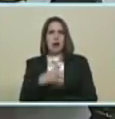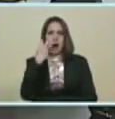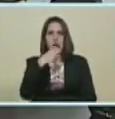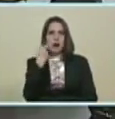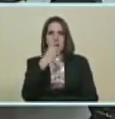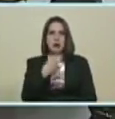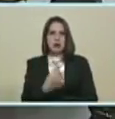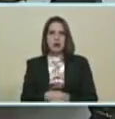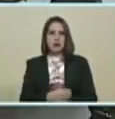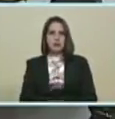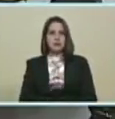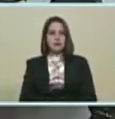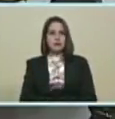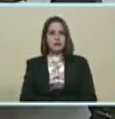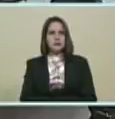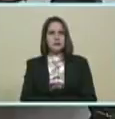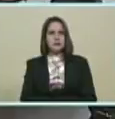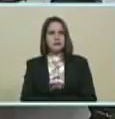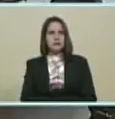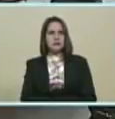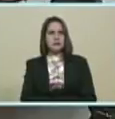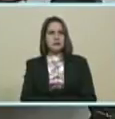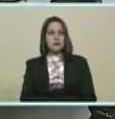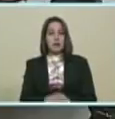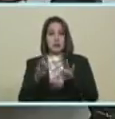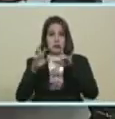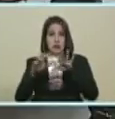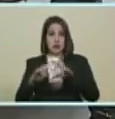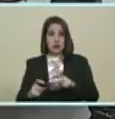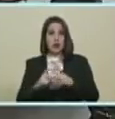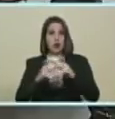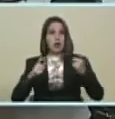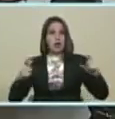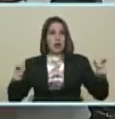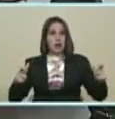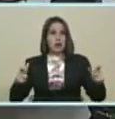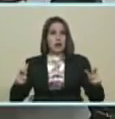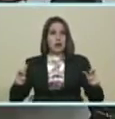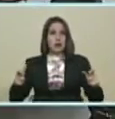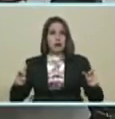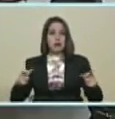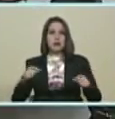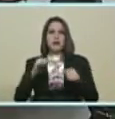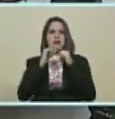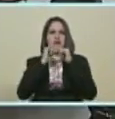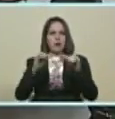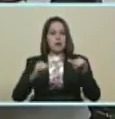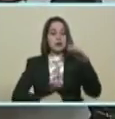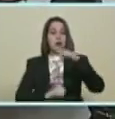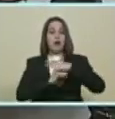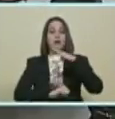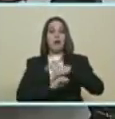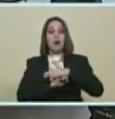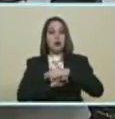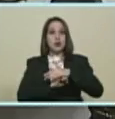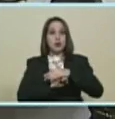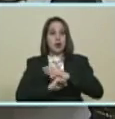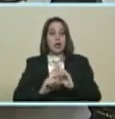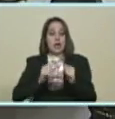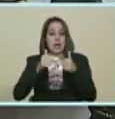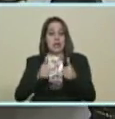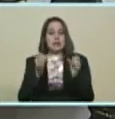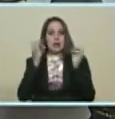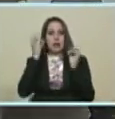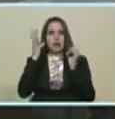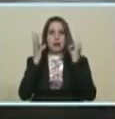General El secretario General Expresa Su pleno Apoyo A la iniciativa